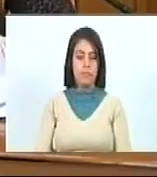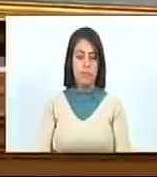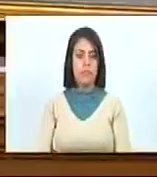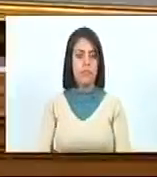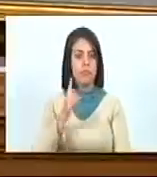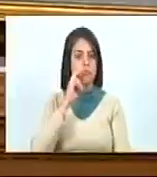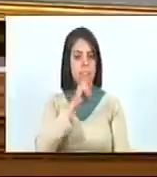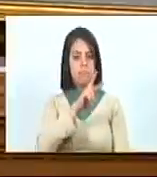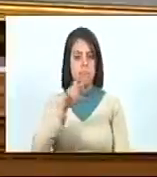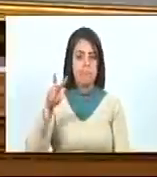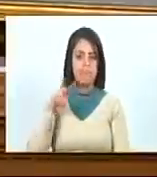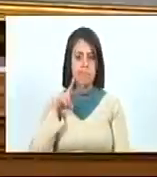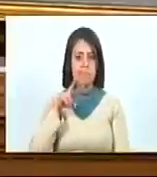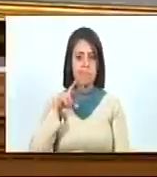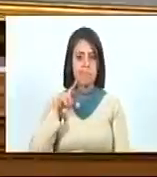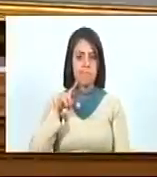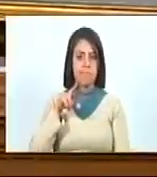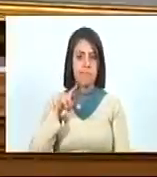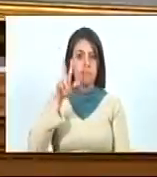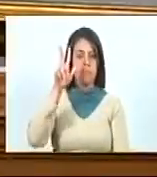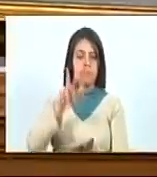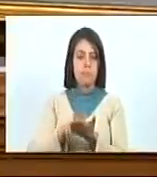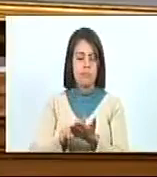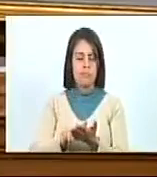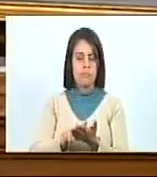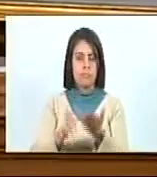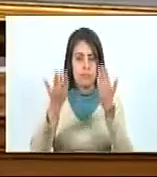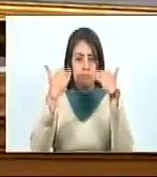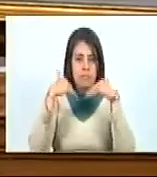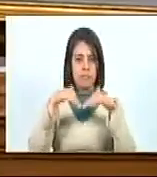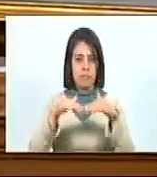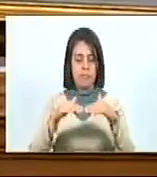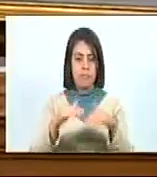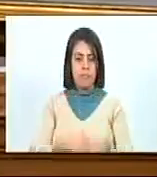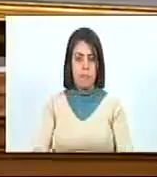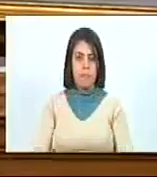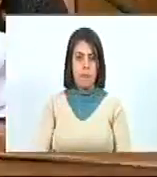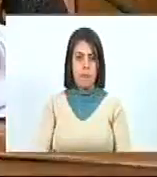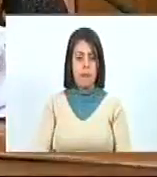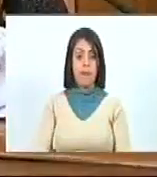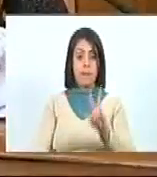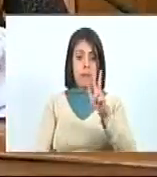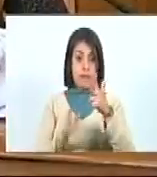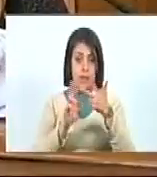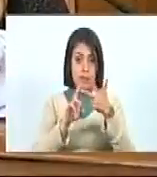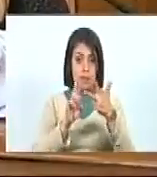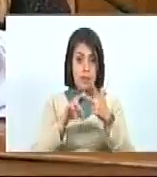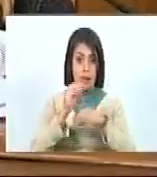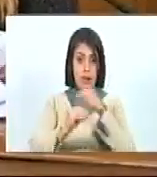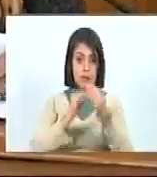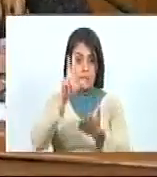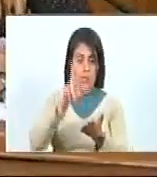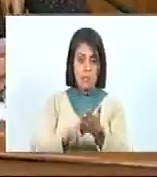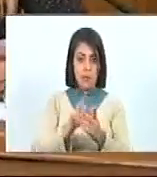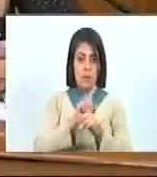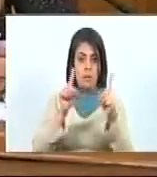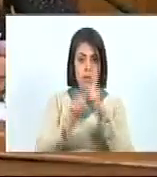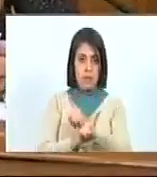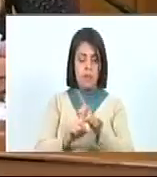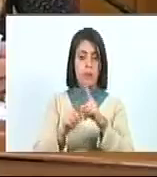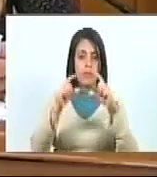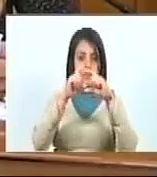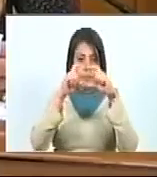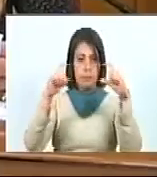En consideración, aprobado. Siguiente. Tercero, se propone aprobar con modificación el